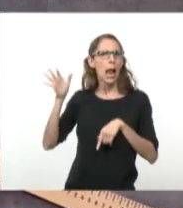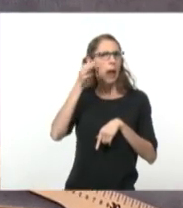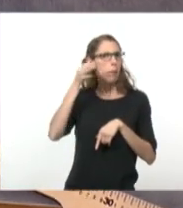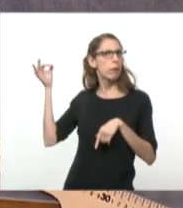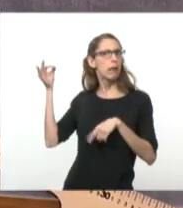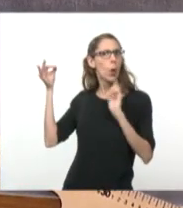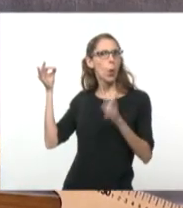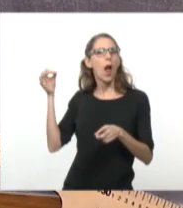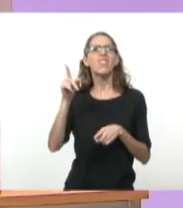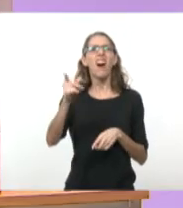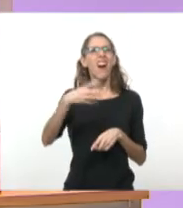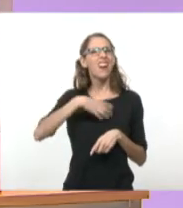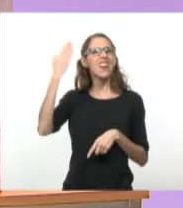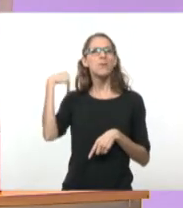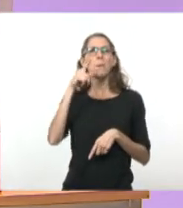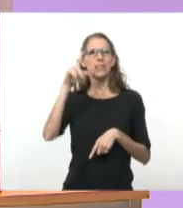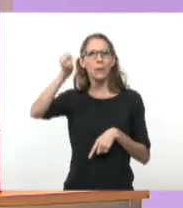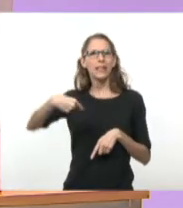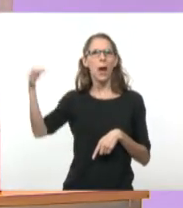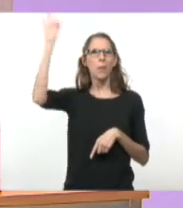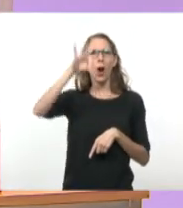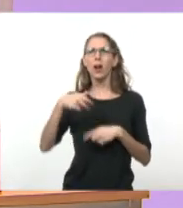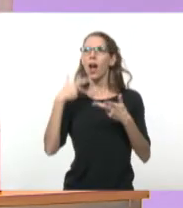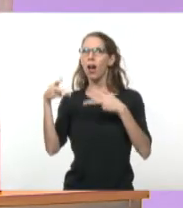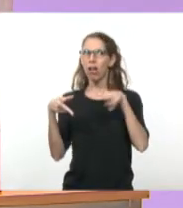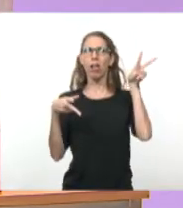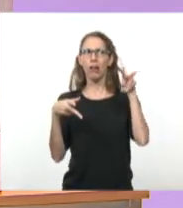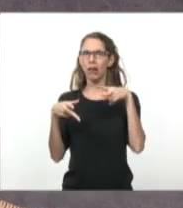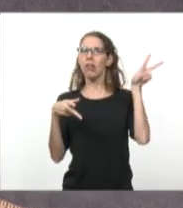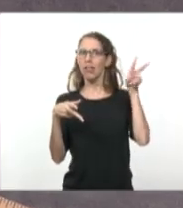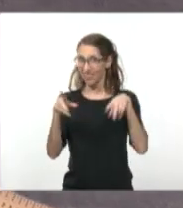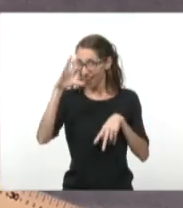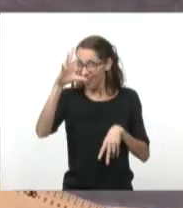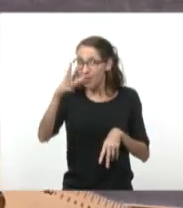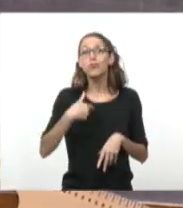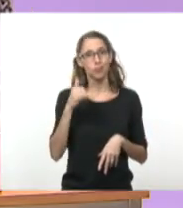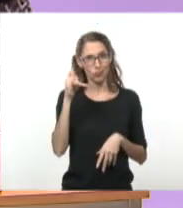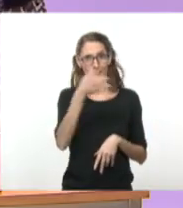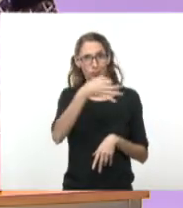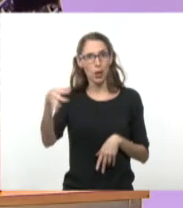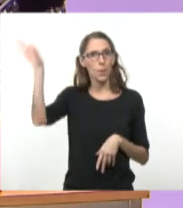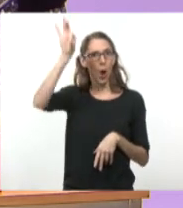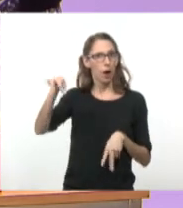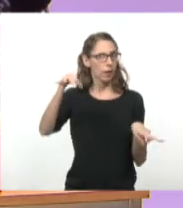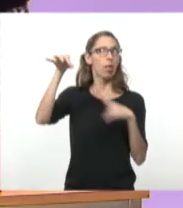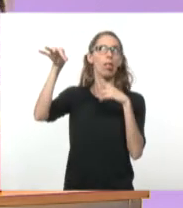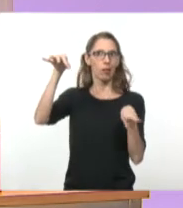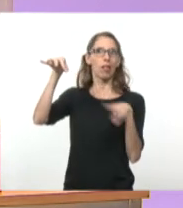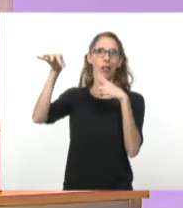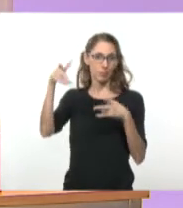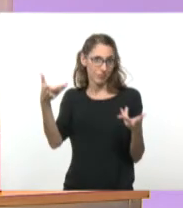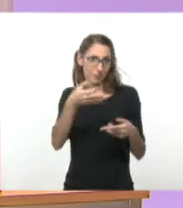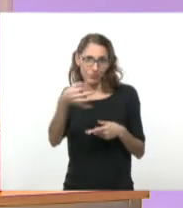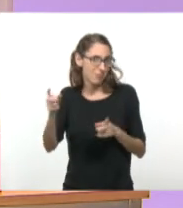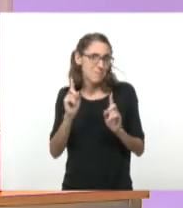teníamos una mosca dando vuelta. Y se nos iban los ojos. Se nos los Por eso mirábamos para todos lados. ¿Te acordás? Sí, me acuerdo. Ahí está. Ahí está. Qué buen ejemplo. Entonces, fíjate que